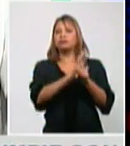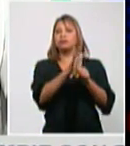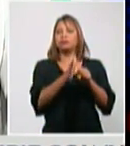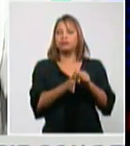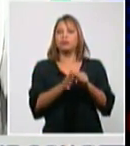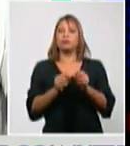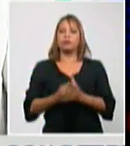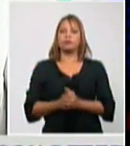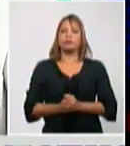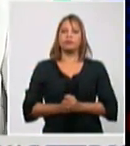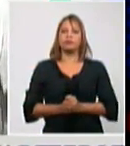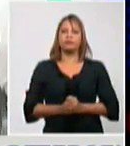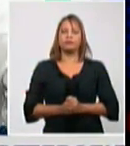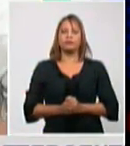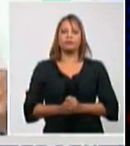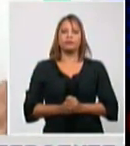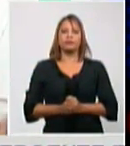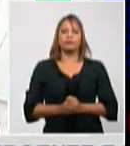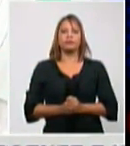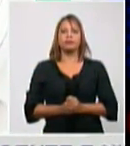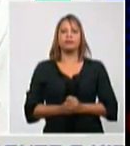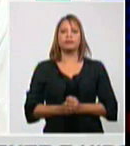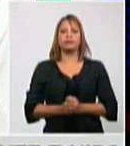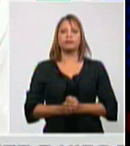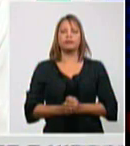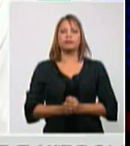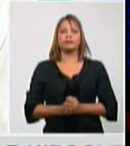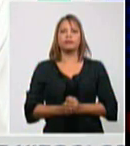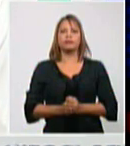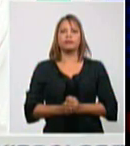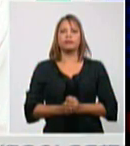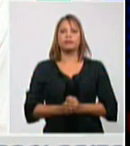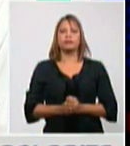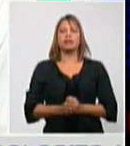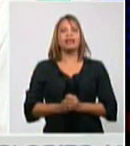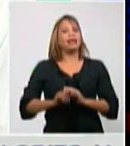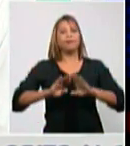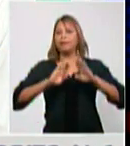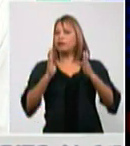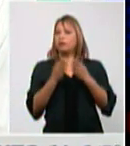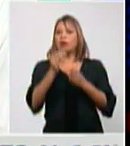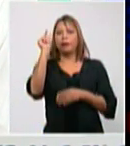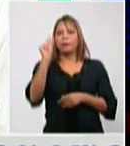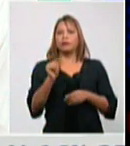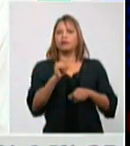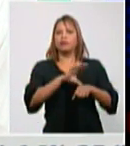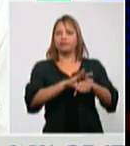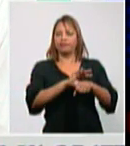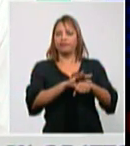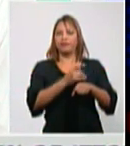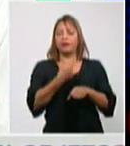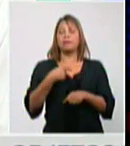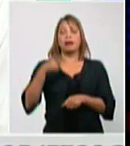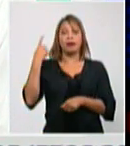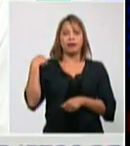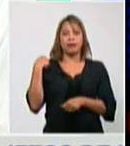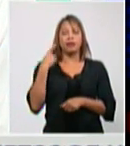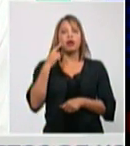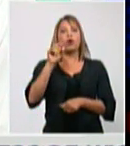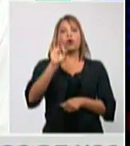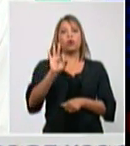enfermedad entonces de estos de estos pacientes diagnosticados ayer 86